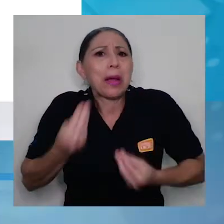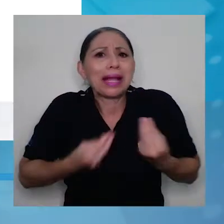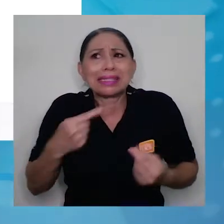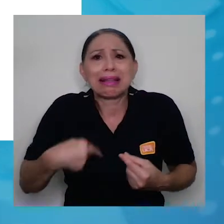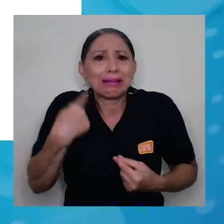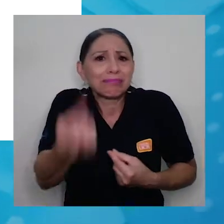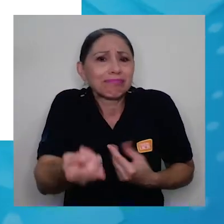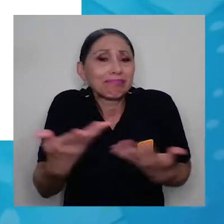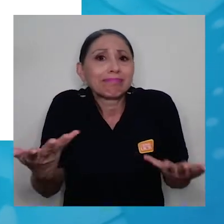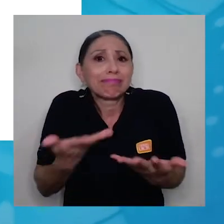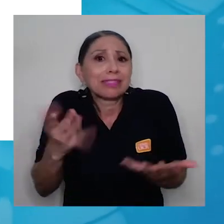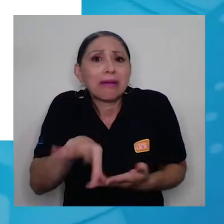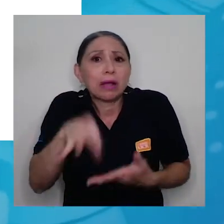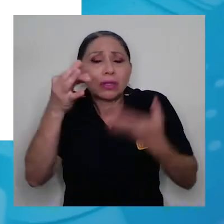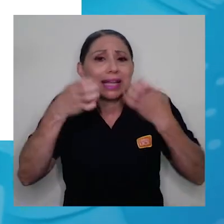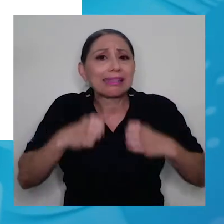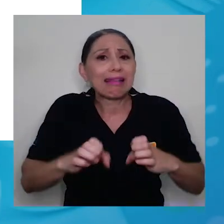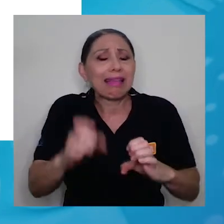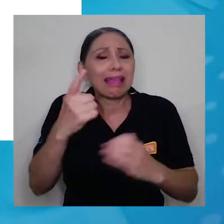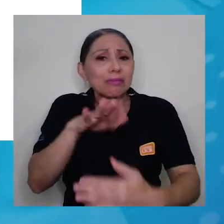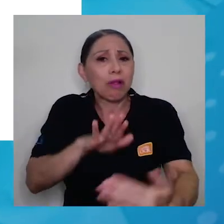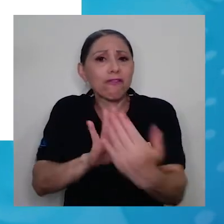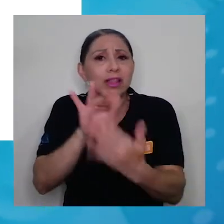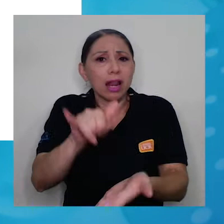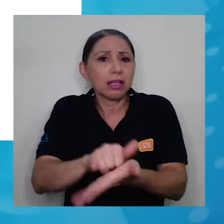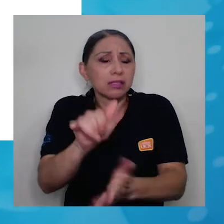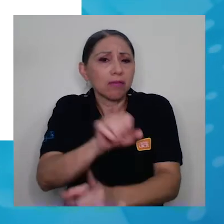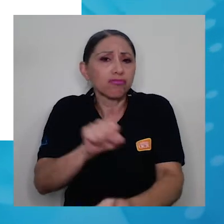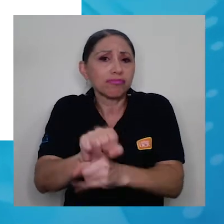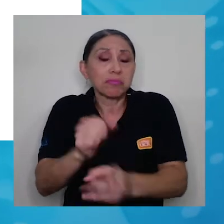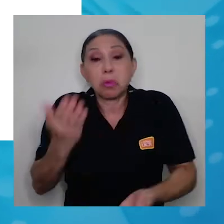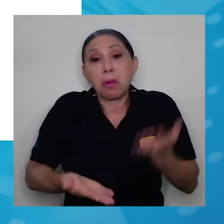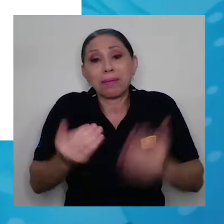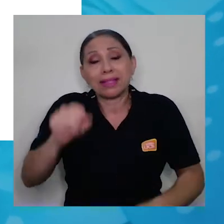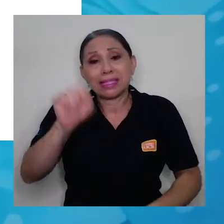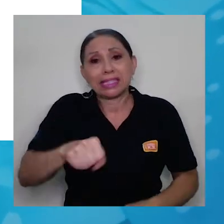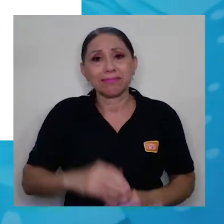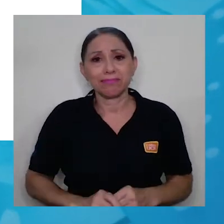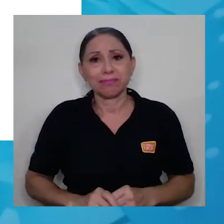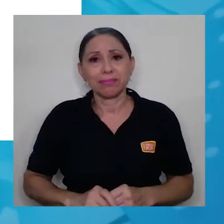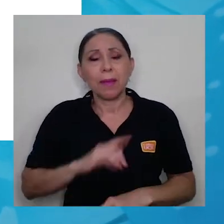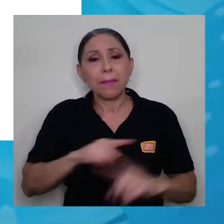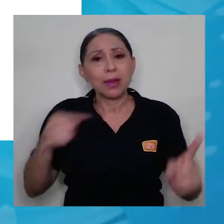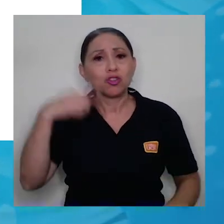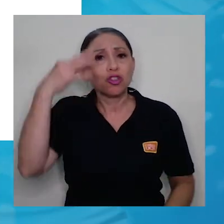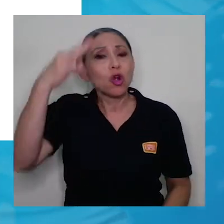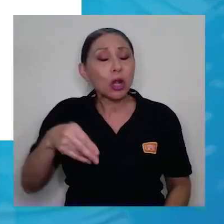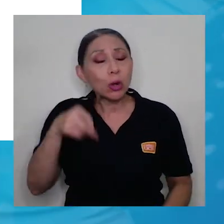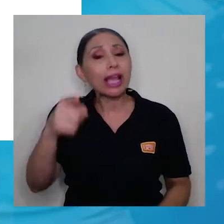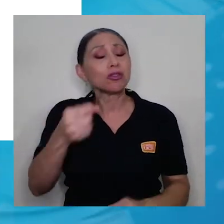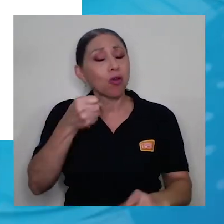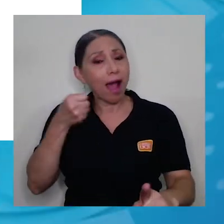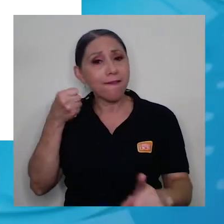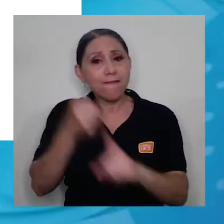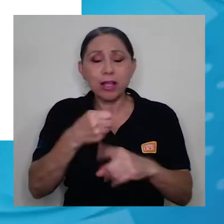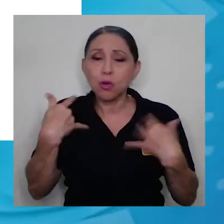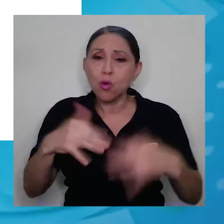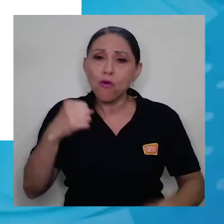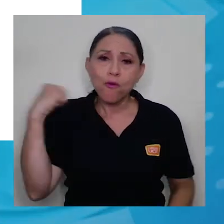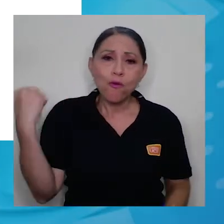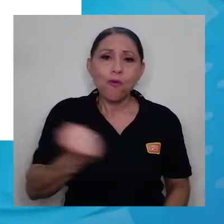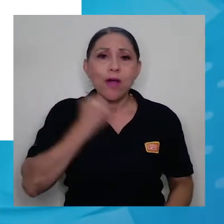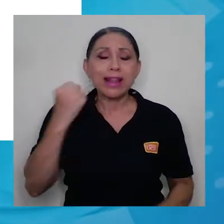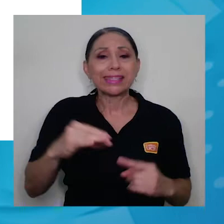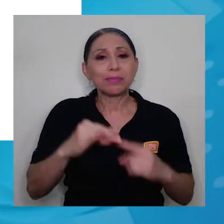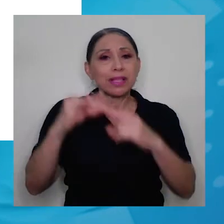si van a encontrar unas estrategias para enfrentar esto, probablemente sí, pero creo que va a ser un golpe muy duro, sobre todo para las